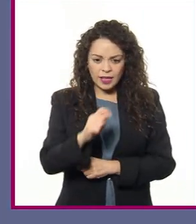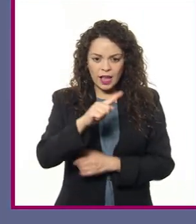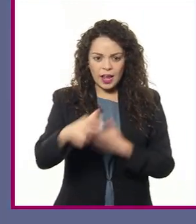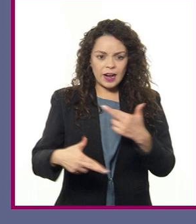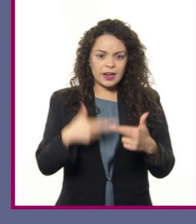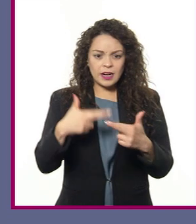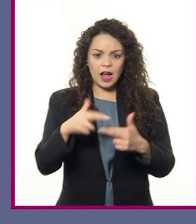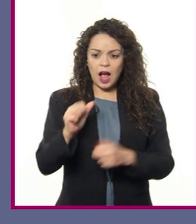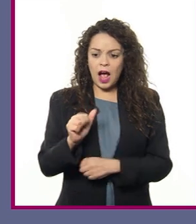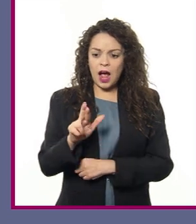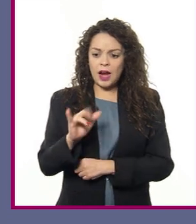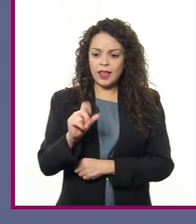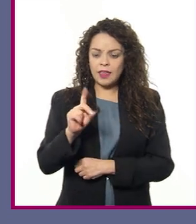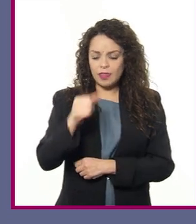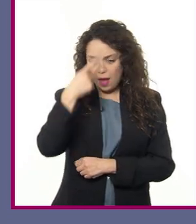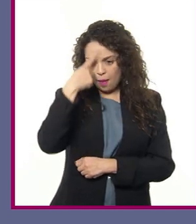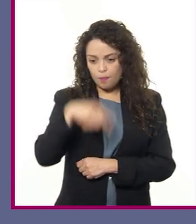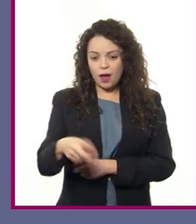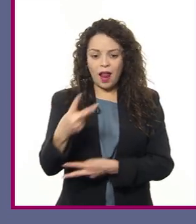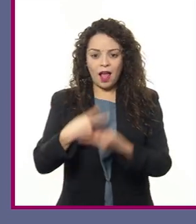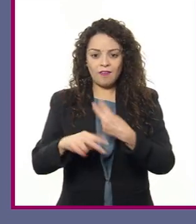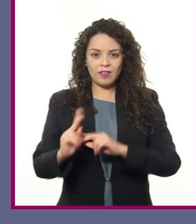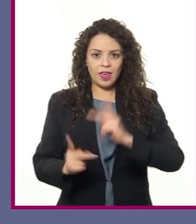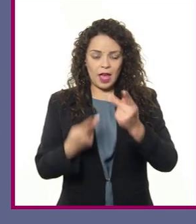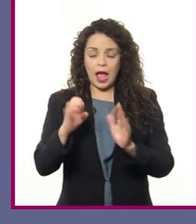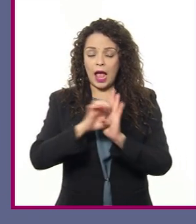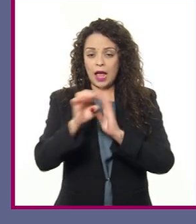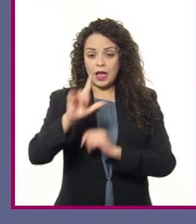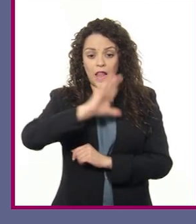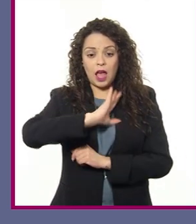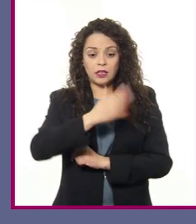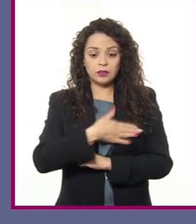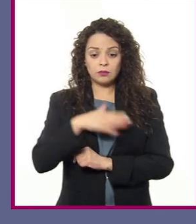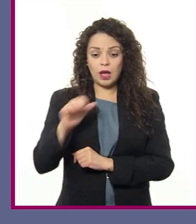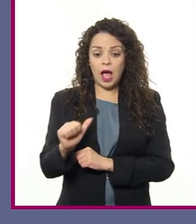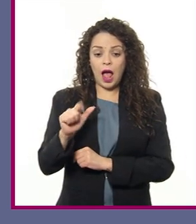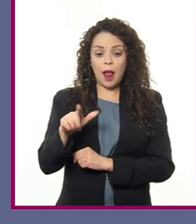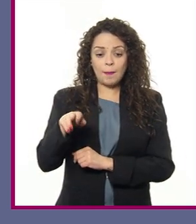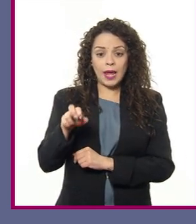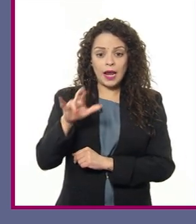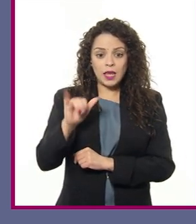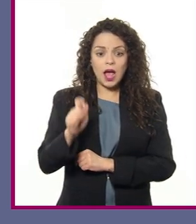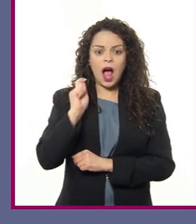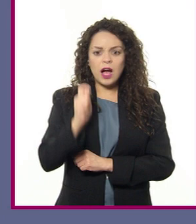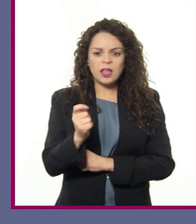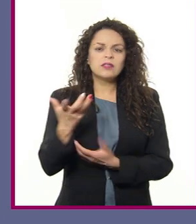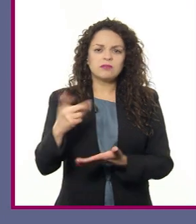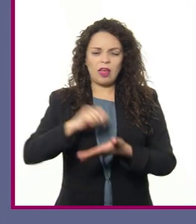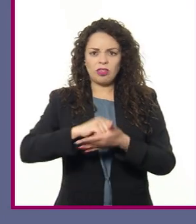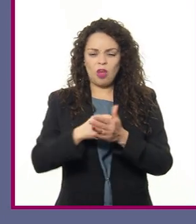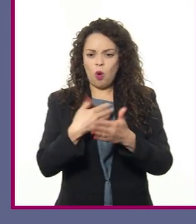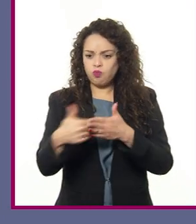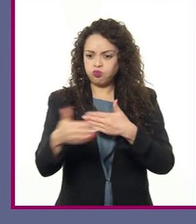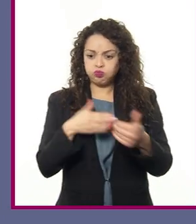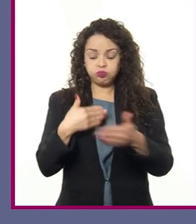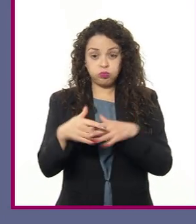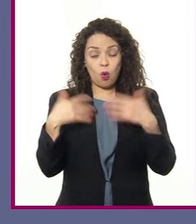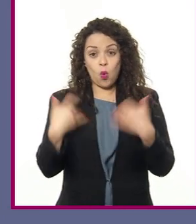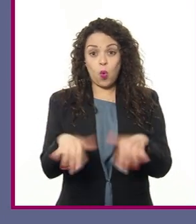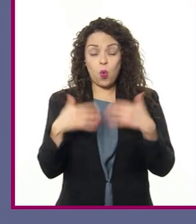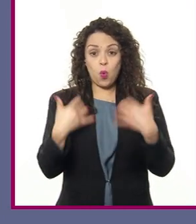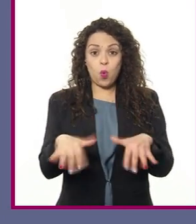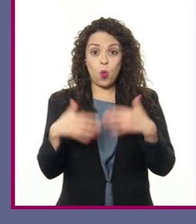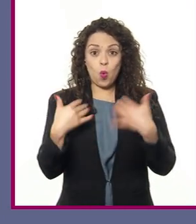Por ejemplo, en Almería, España, se practica la agricultura intensiva, con técnicas modernas que superan el obstáculo